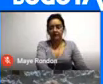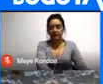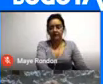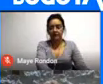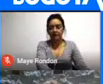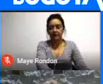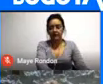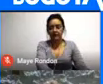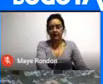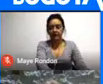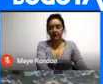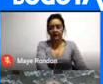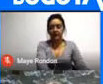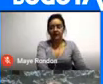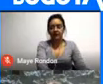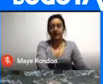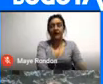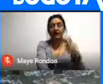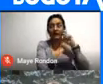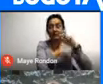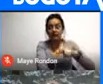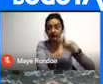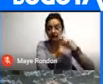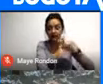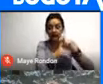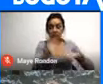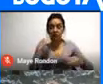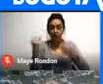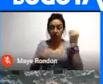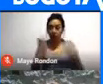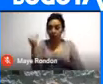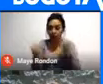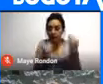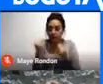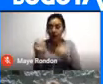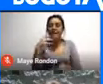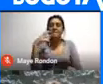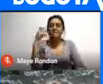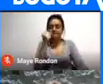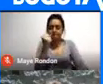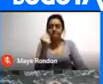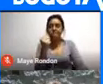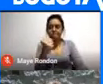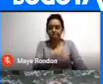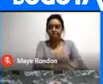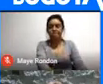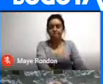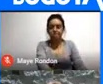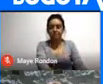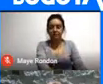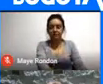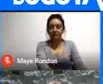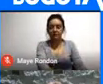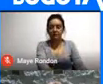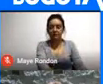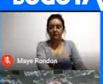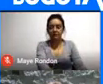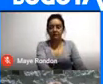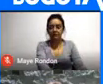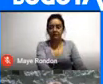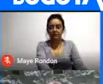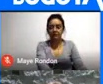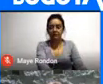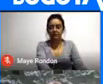A través de las investigaciones Que he hecho He encontrado Que está marcado El momento De la primera